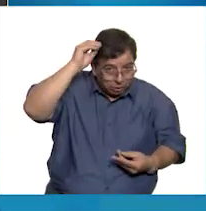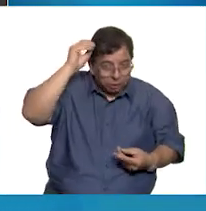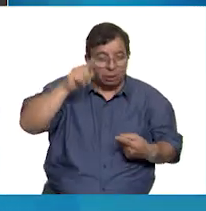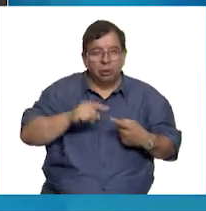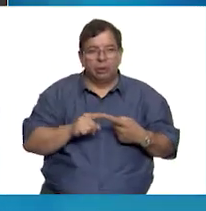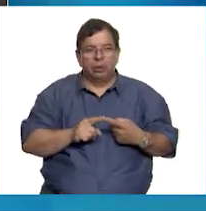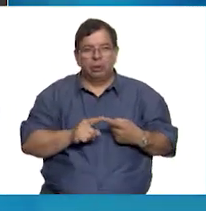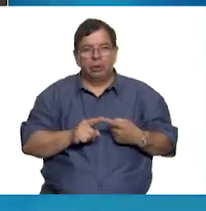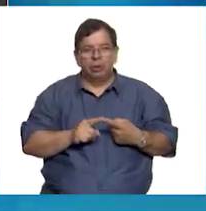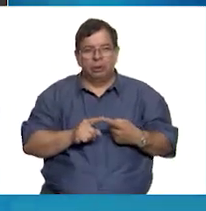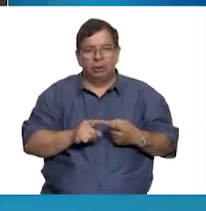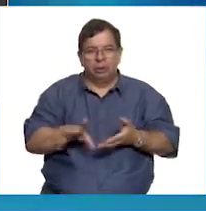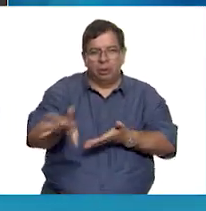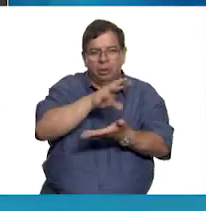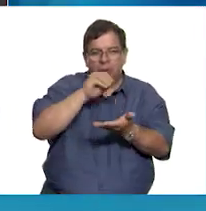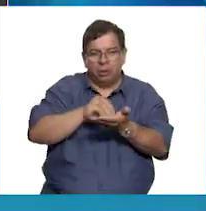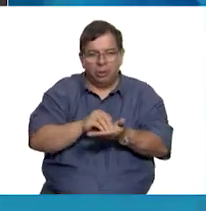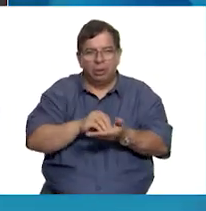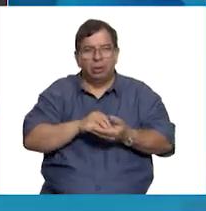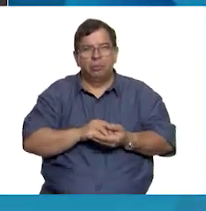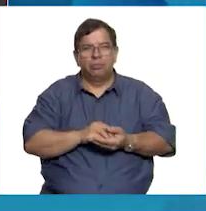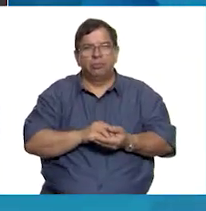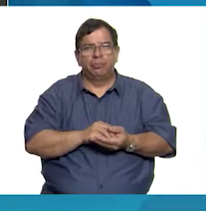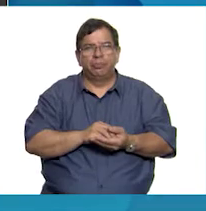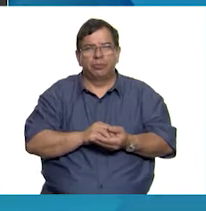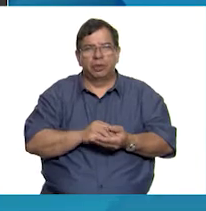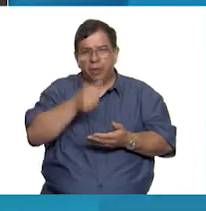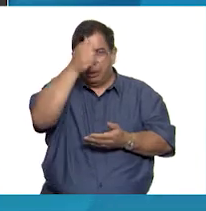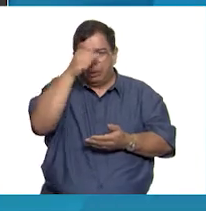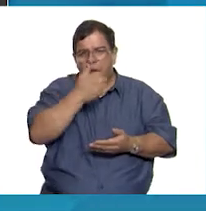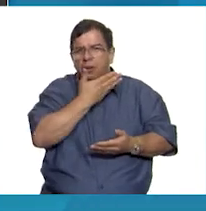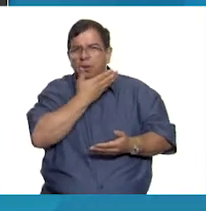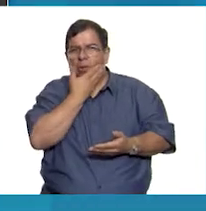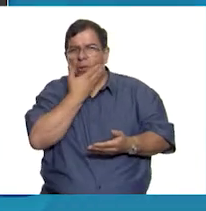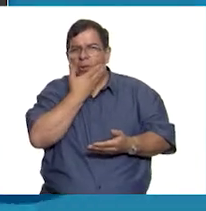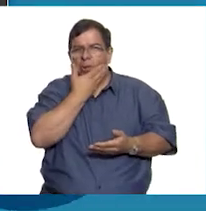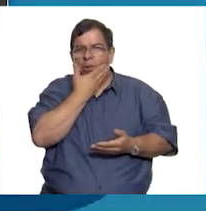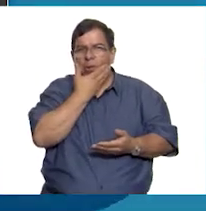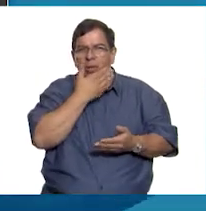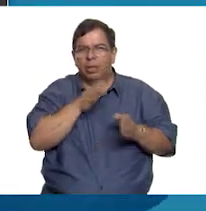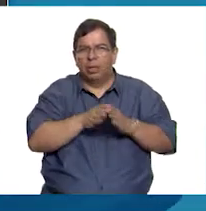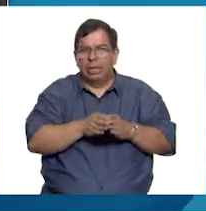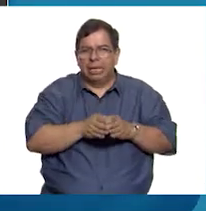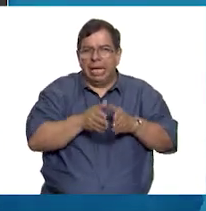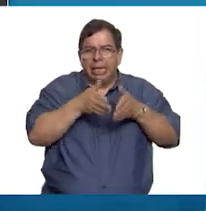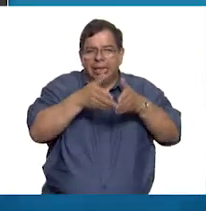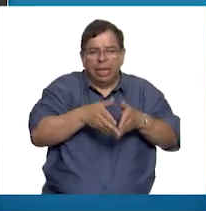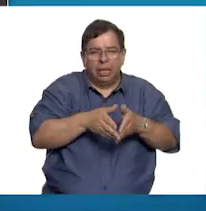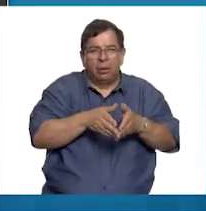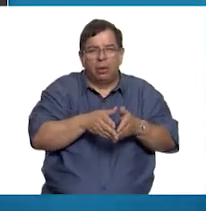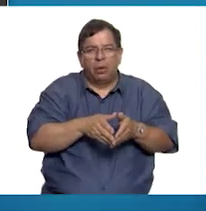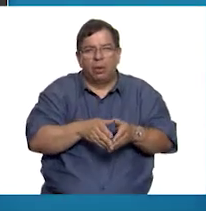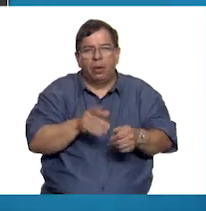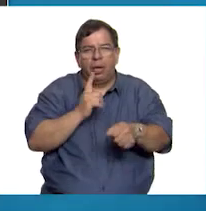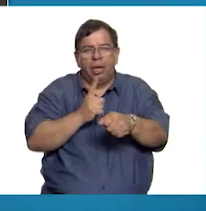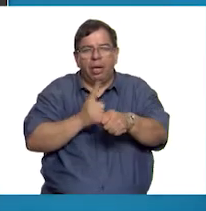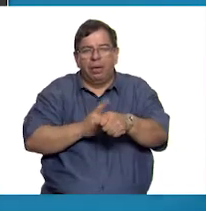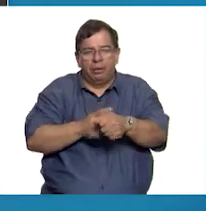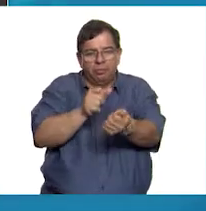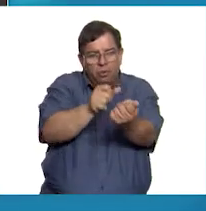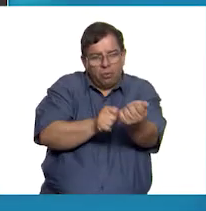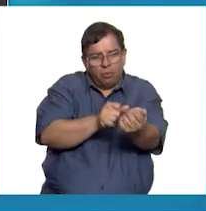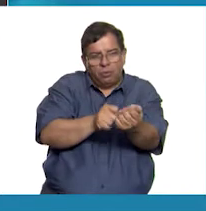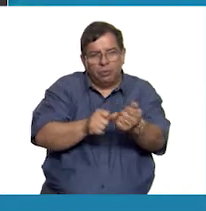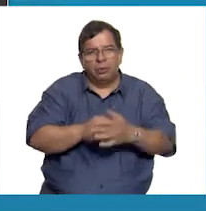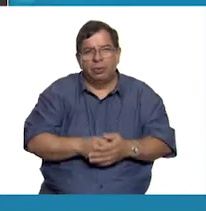el matrimonio, tenemos la confirmación y el entierro, la unción de los enfermos. Y